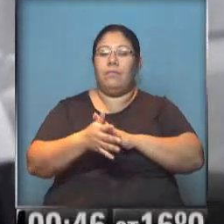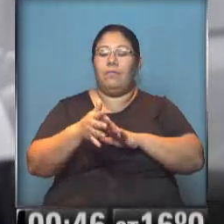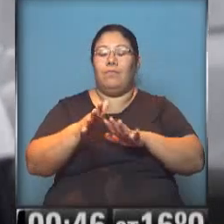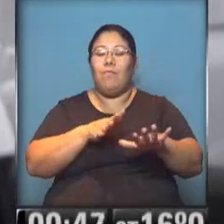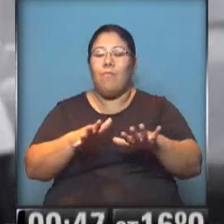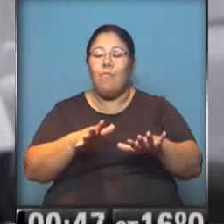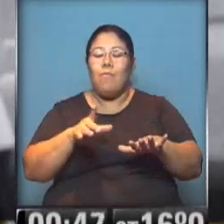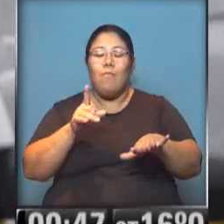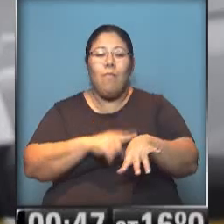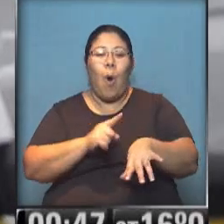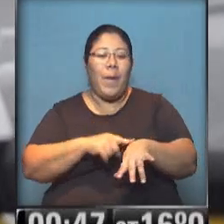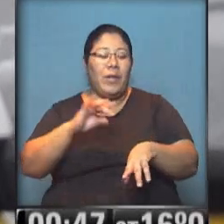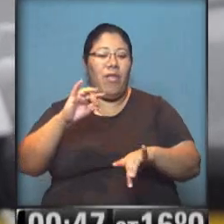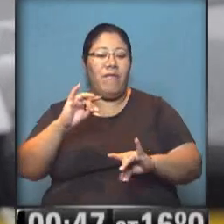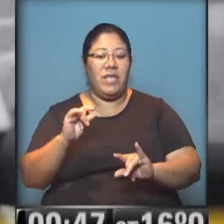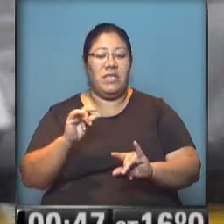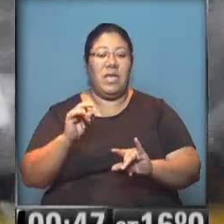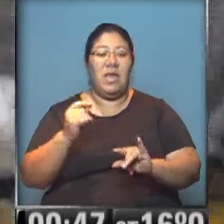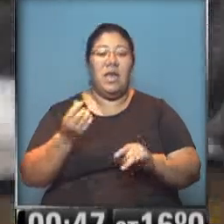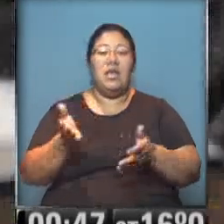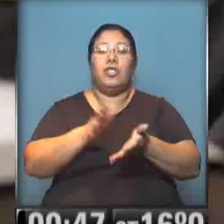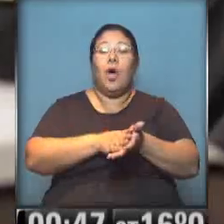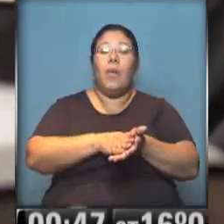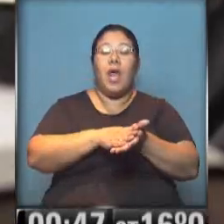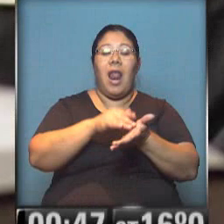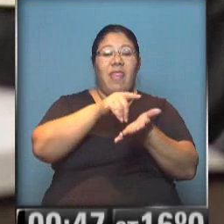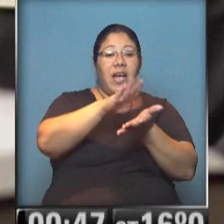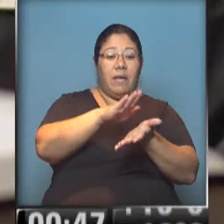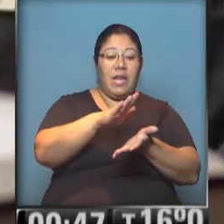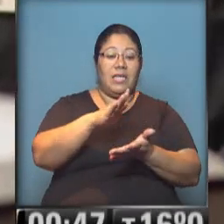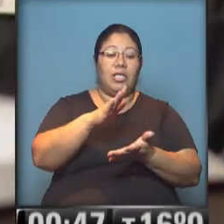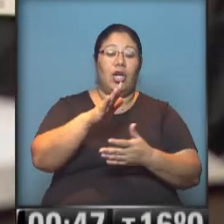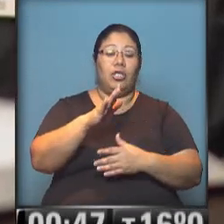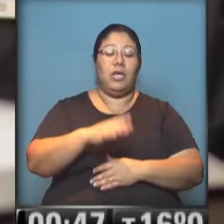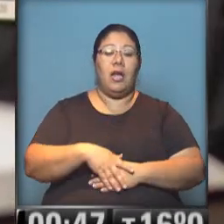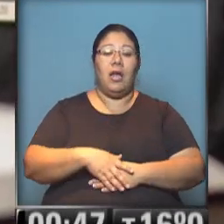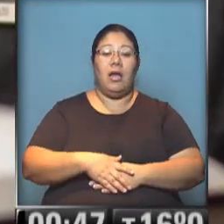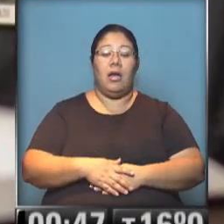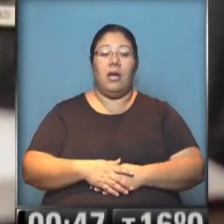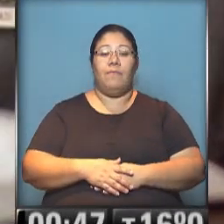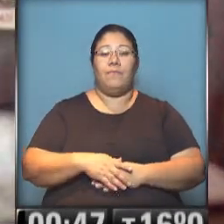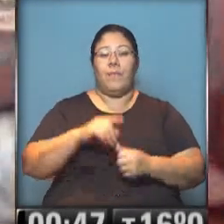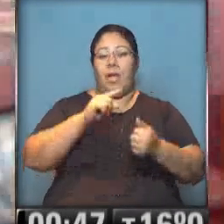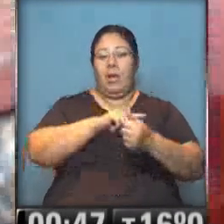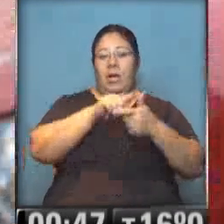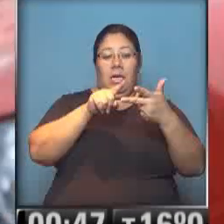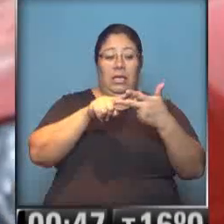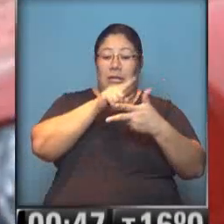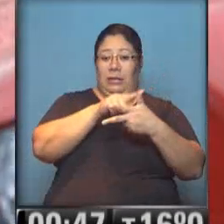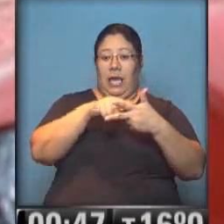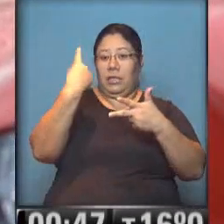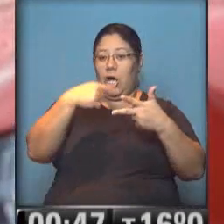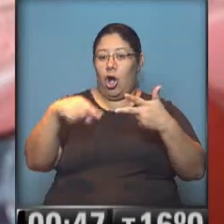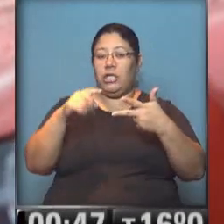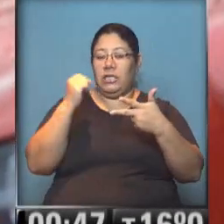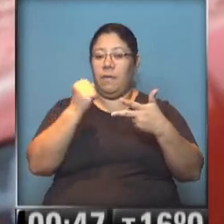racial a raíz de estos acontecimientos y podemos señalar tres o cuatro cositas alrededor de esta. La primera es